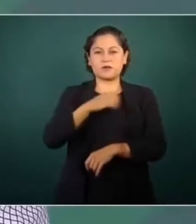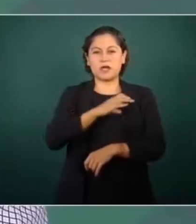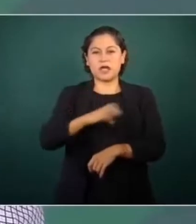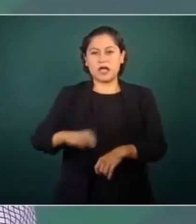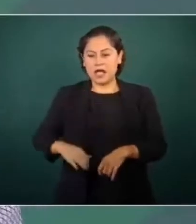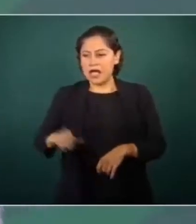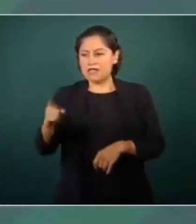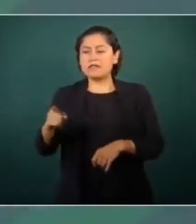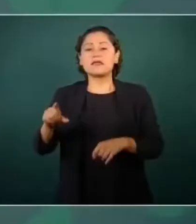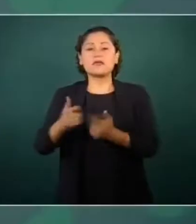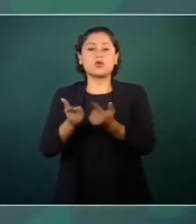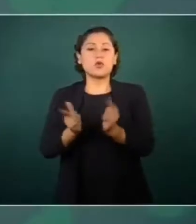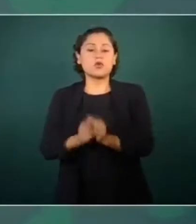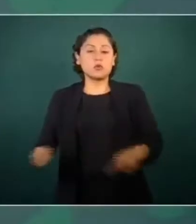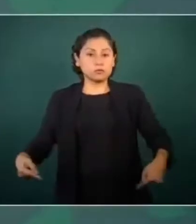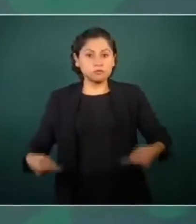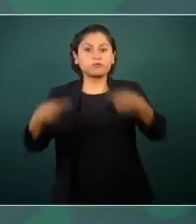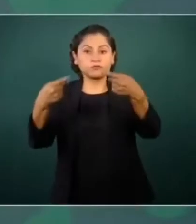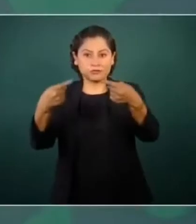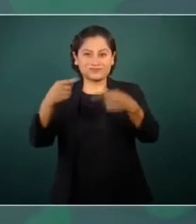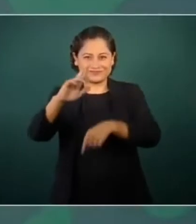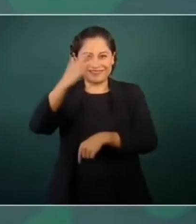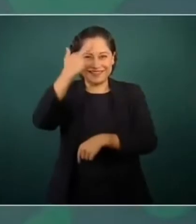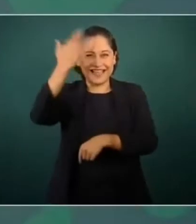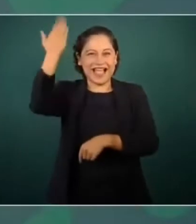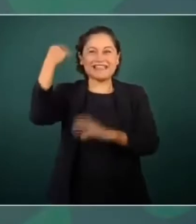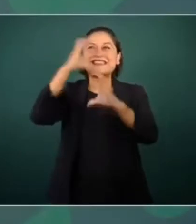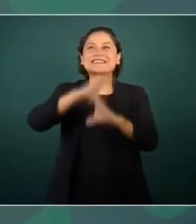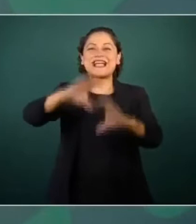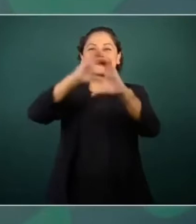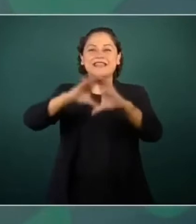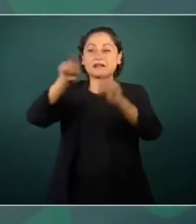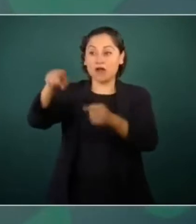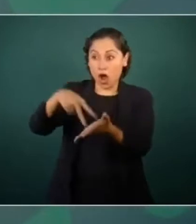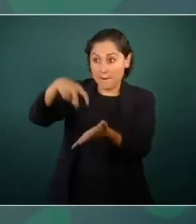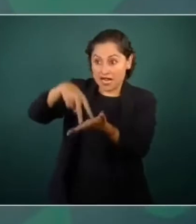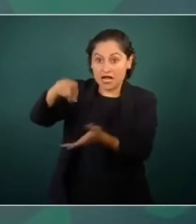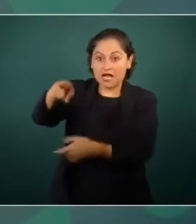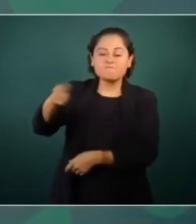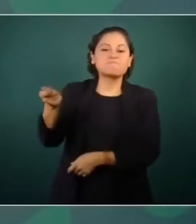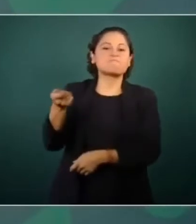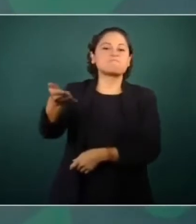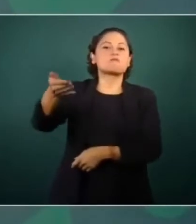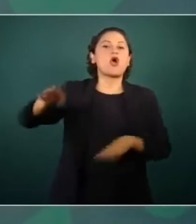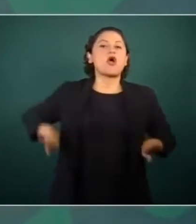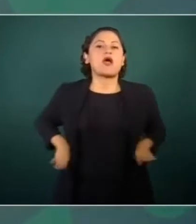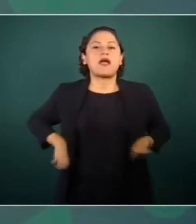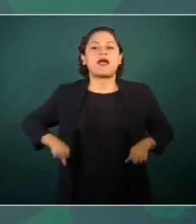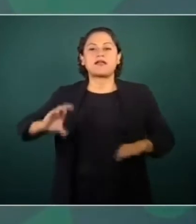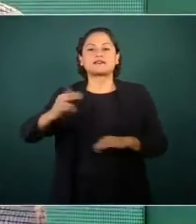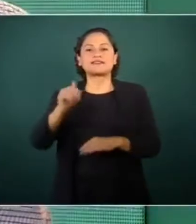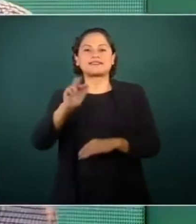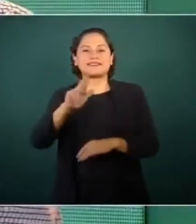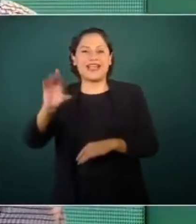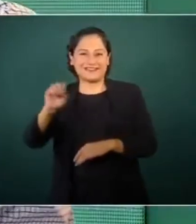El que no brinque es charro. Cuando íbamos en las manifestaciones, el que no